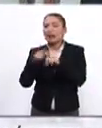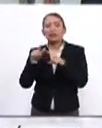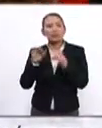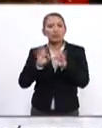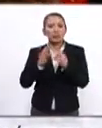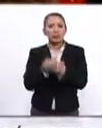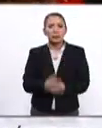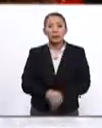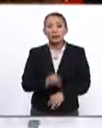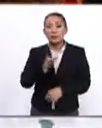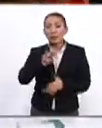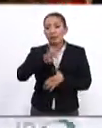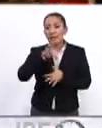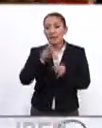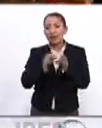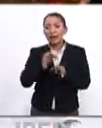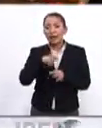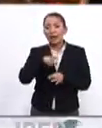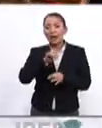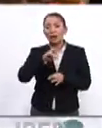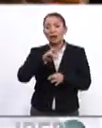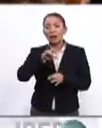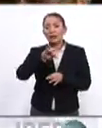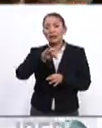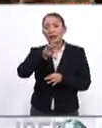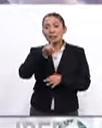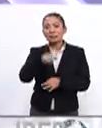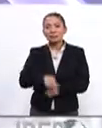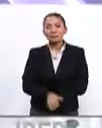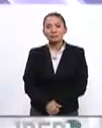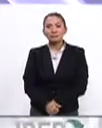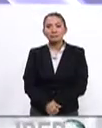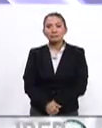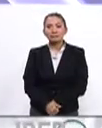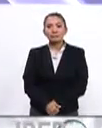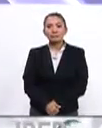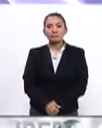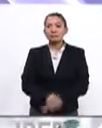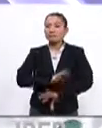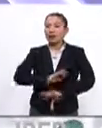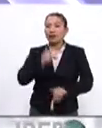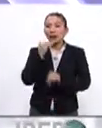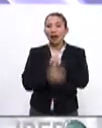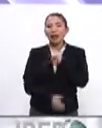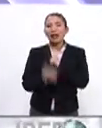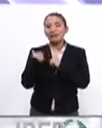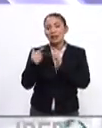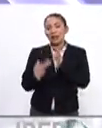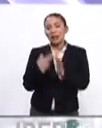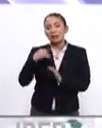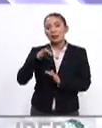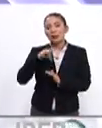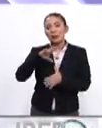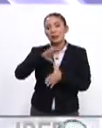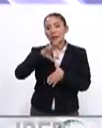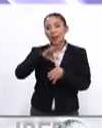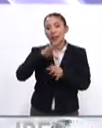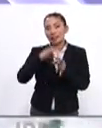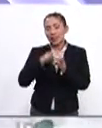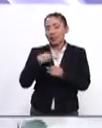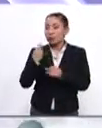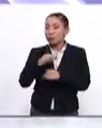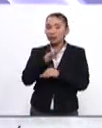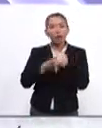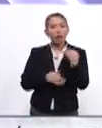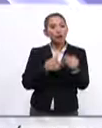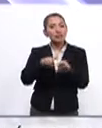tipos para Iberoamérica al día Carla Rodríguez así llegamos al final de esta emisión de Iberoamérica al día a nombre